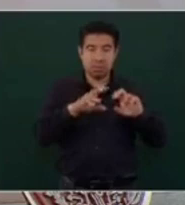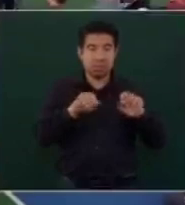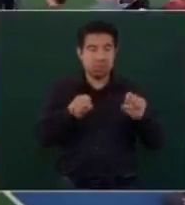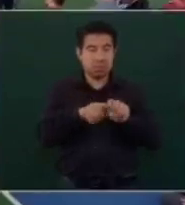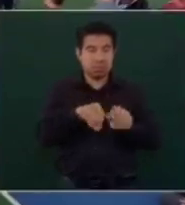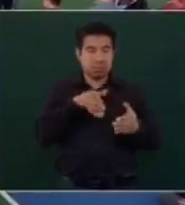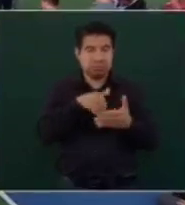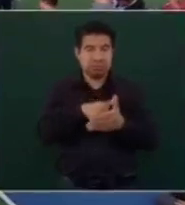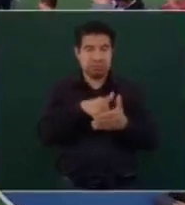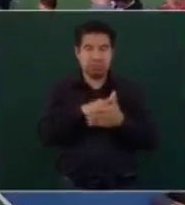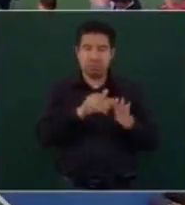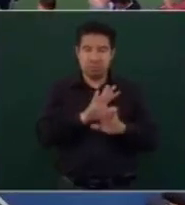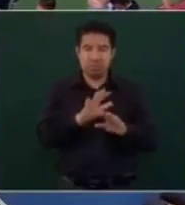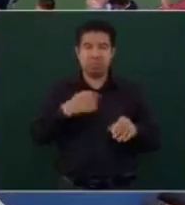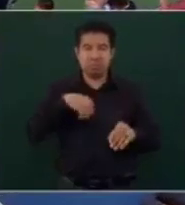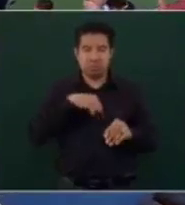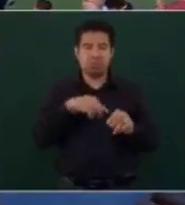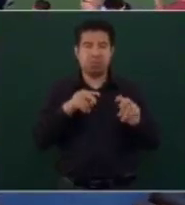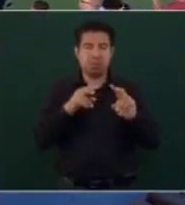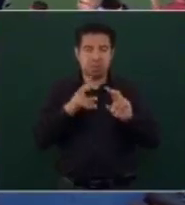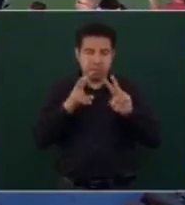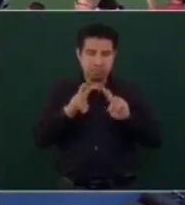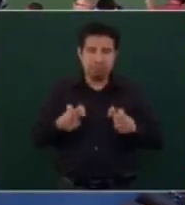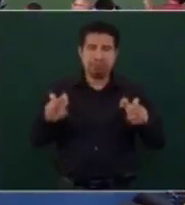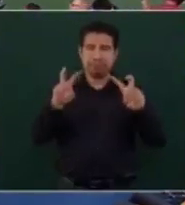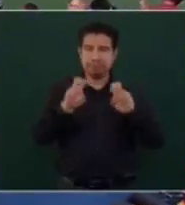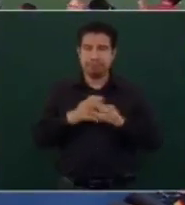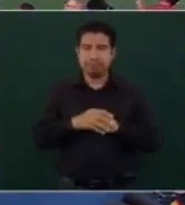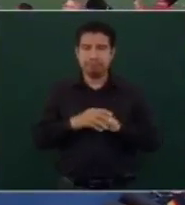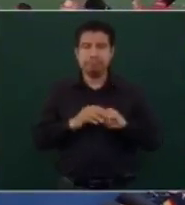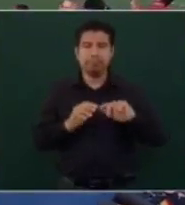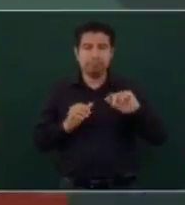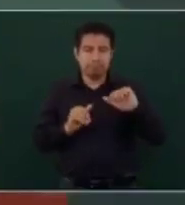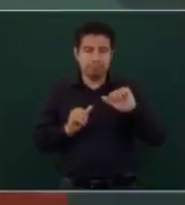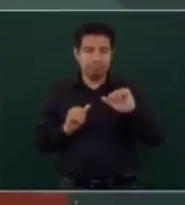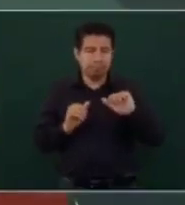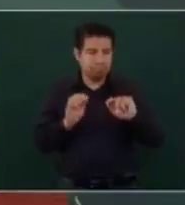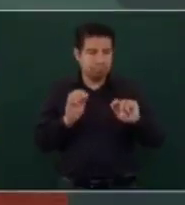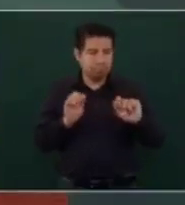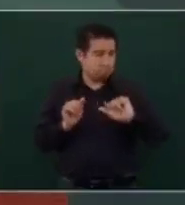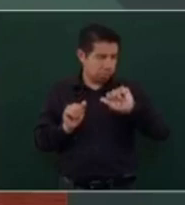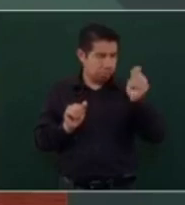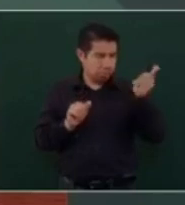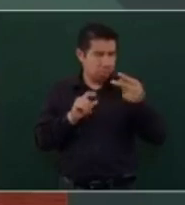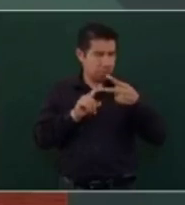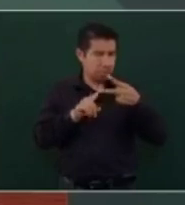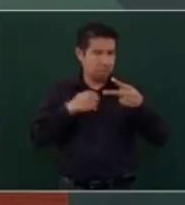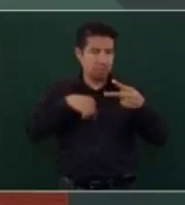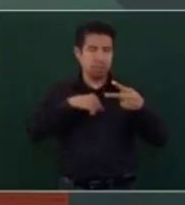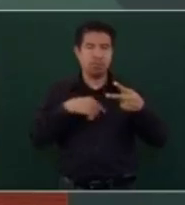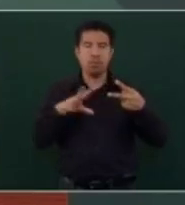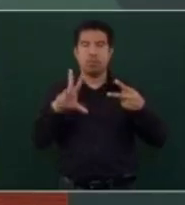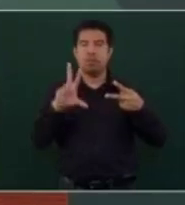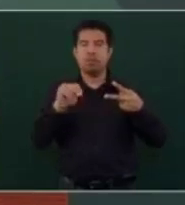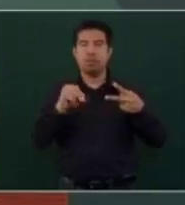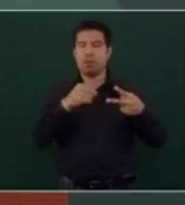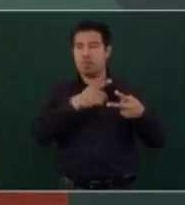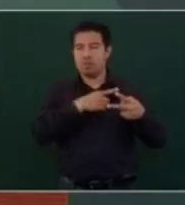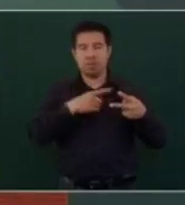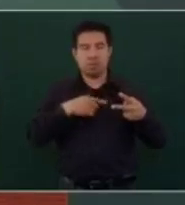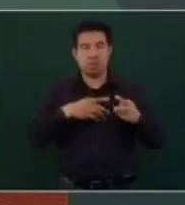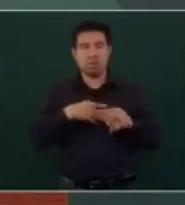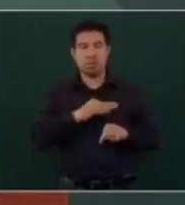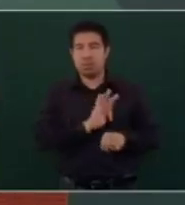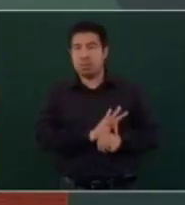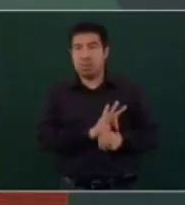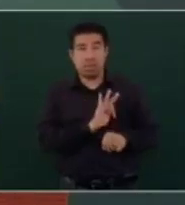la otra, pues reiterar que estamos por la no impunidad. Entonces, porque